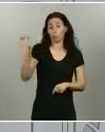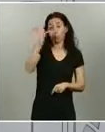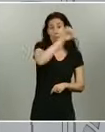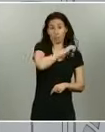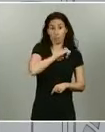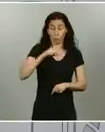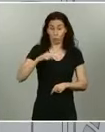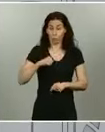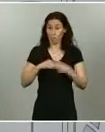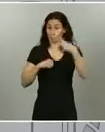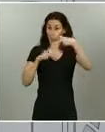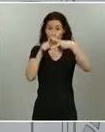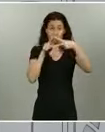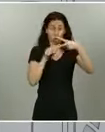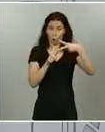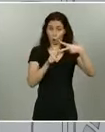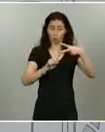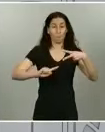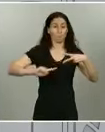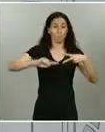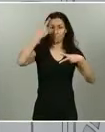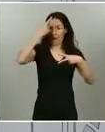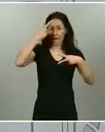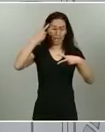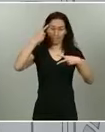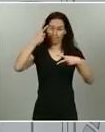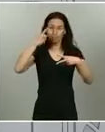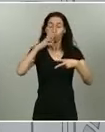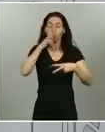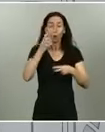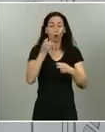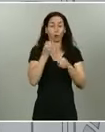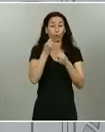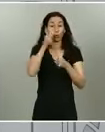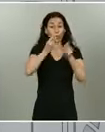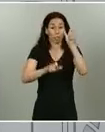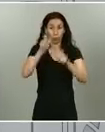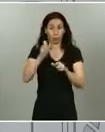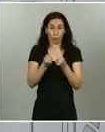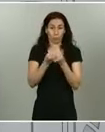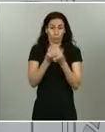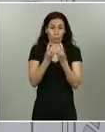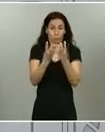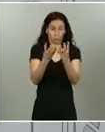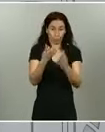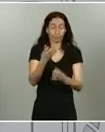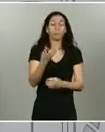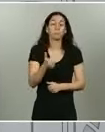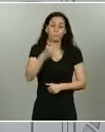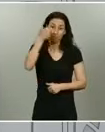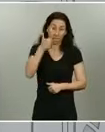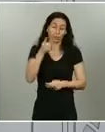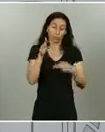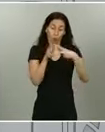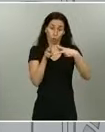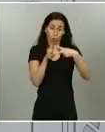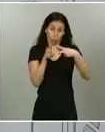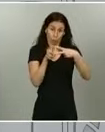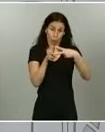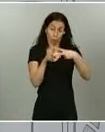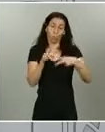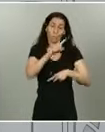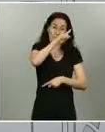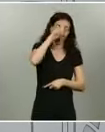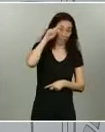autónomas con mayor concentración de población y con mayor incidencia de la epidemia que siguen notificando algo más de casos. Madrid y Cataluña con